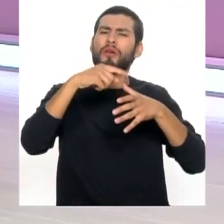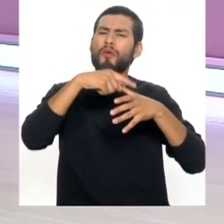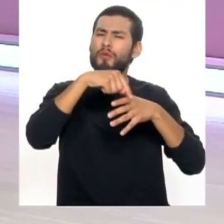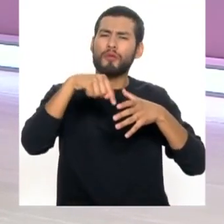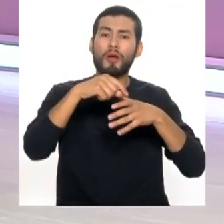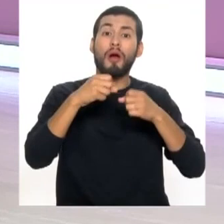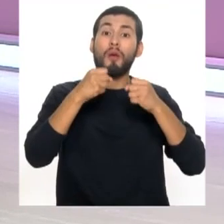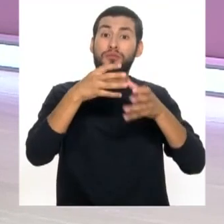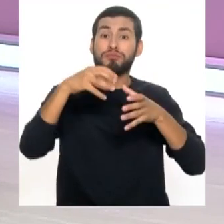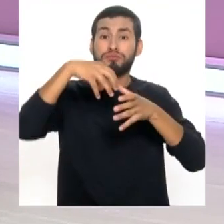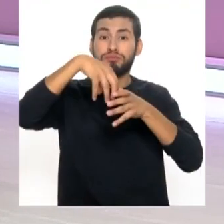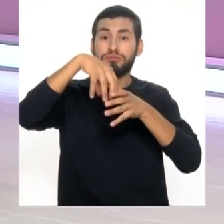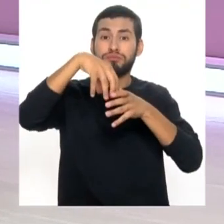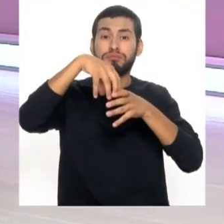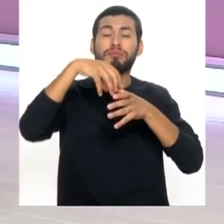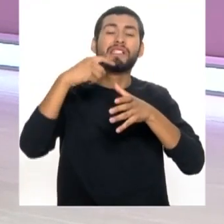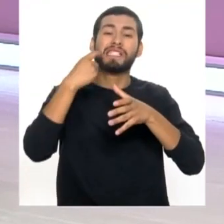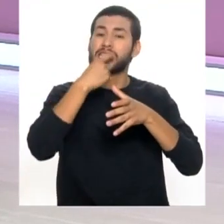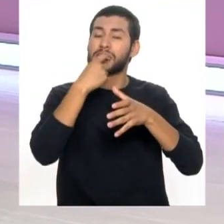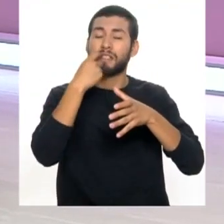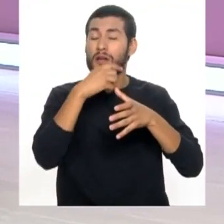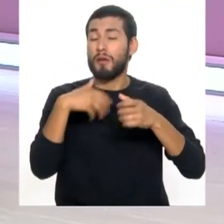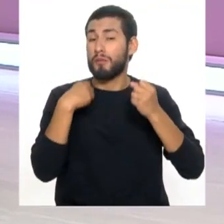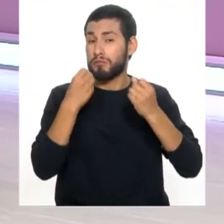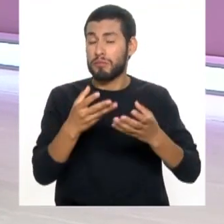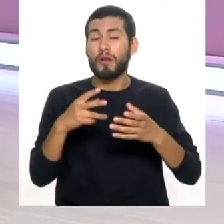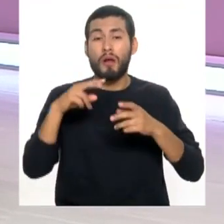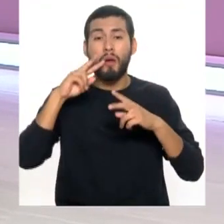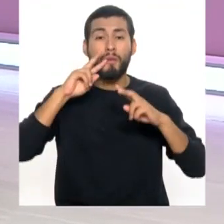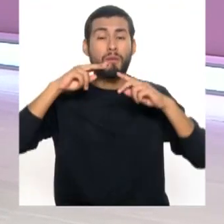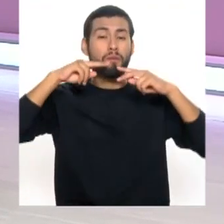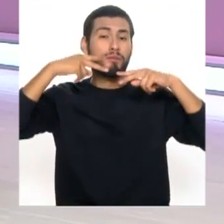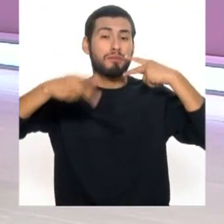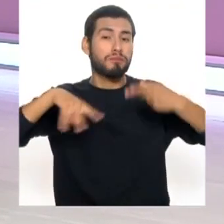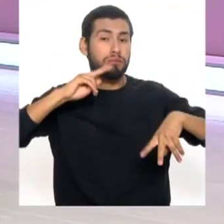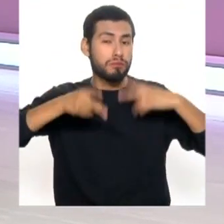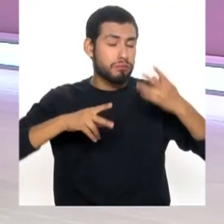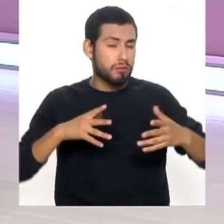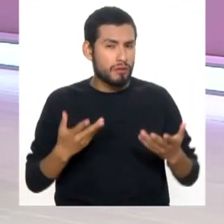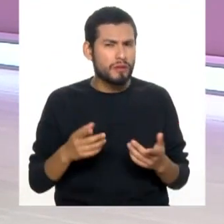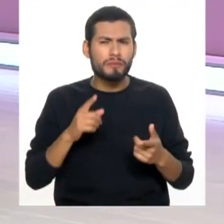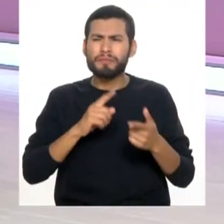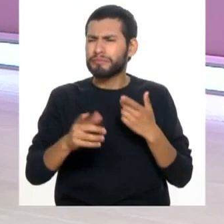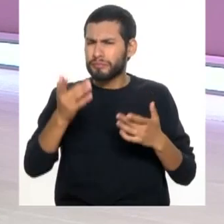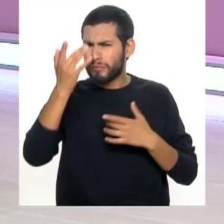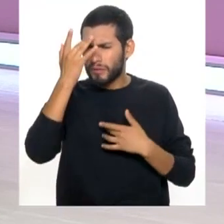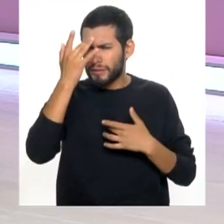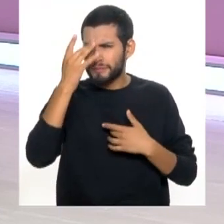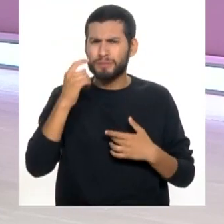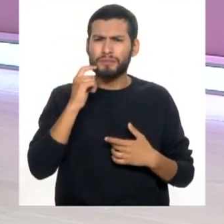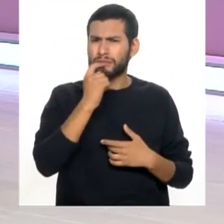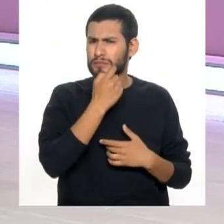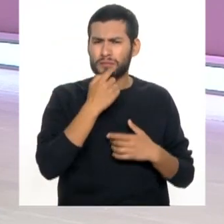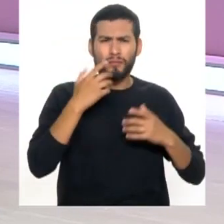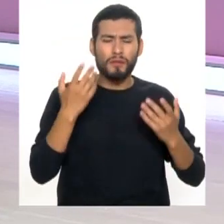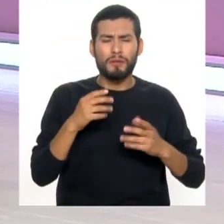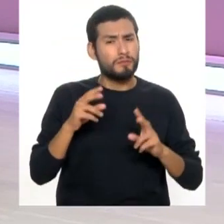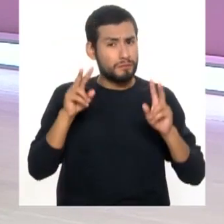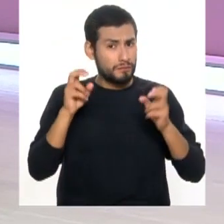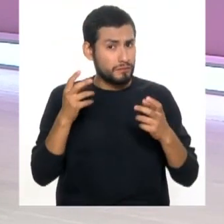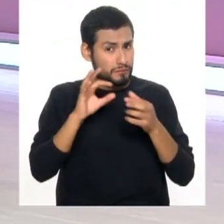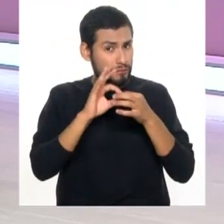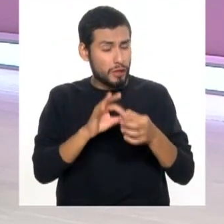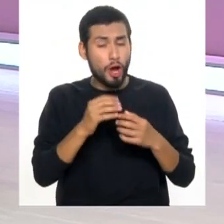estructuras que tienen que ver con nuestros dientes y hasta perderlos inclusive. Pero cuando hablamos de la enfermedad periodontal no solamente estamos hablando de un tema